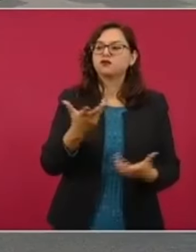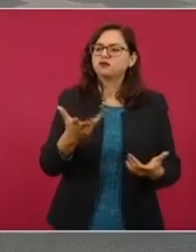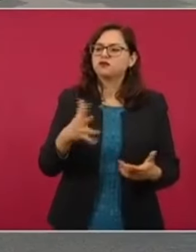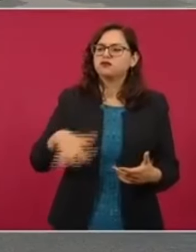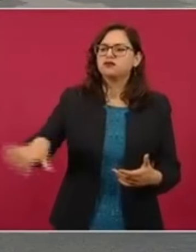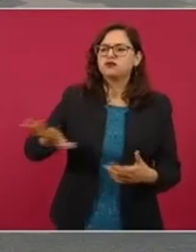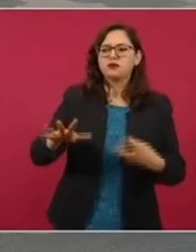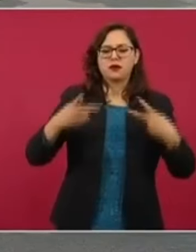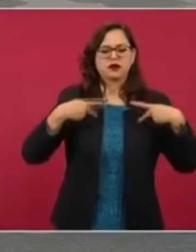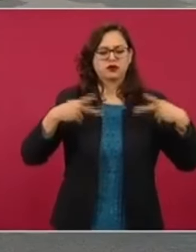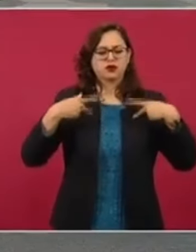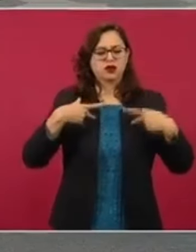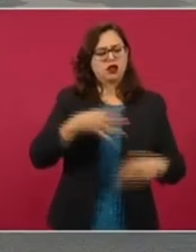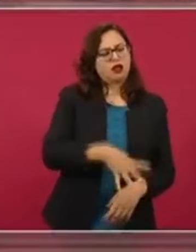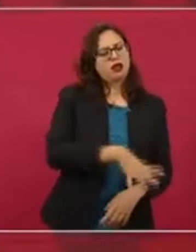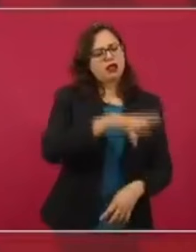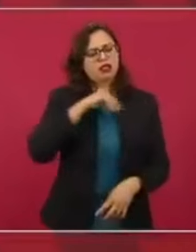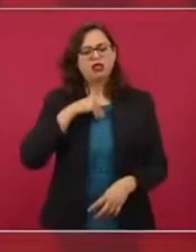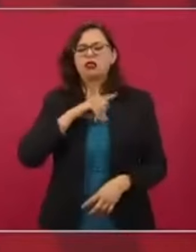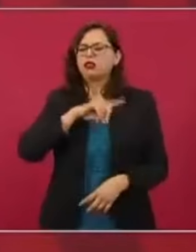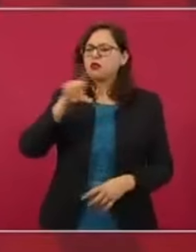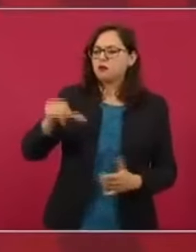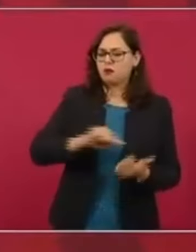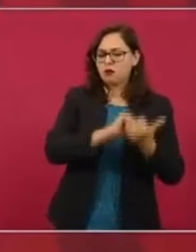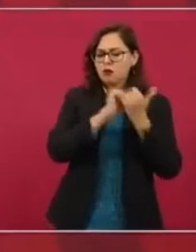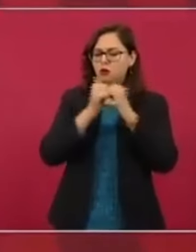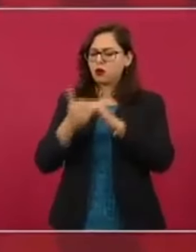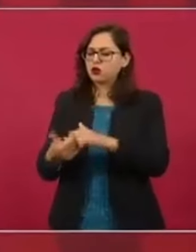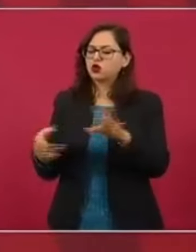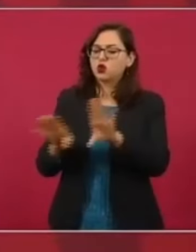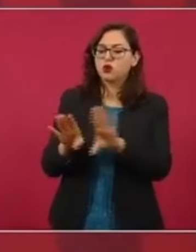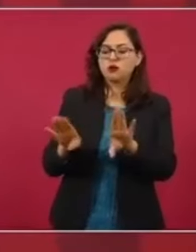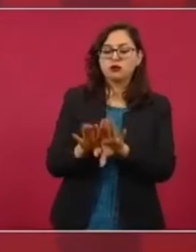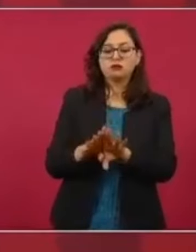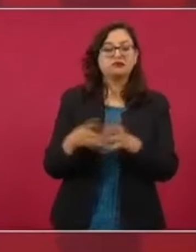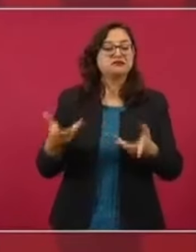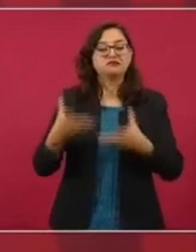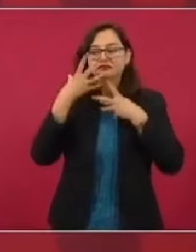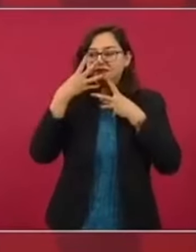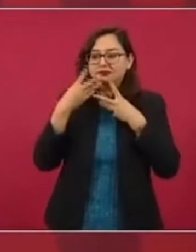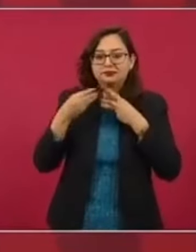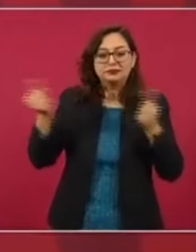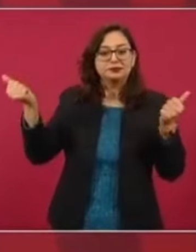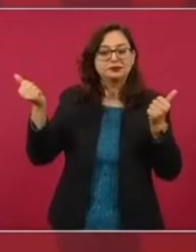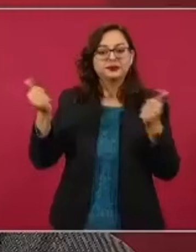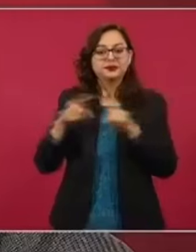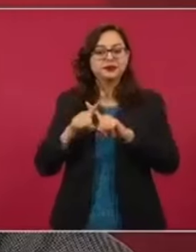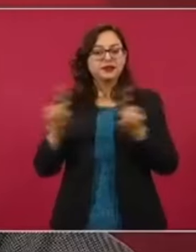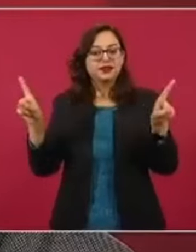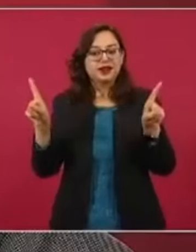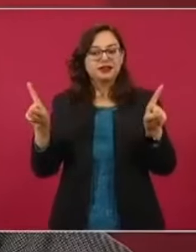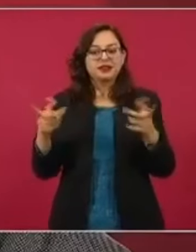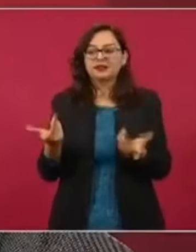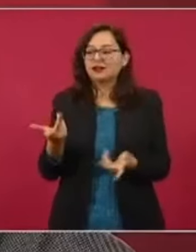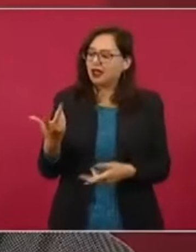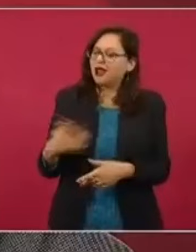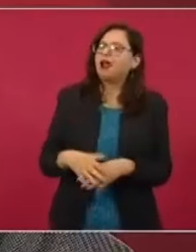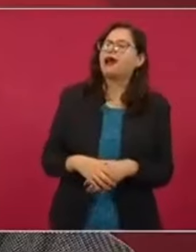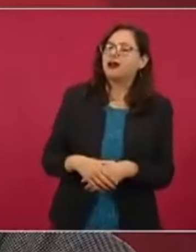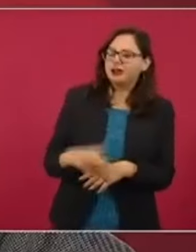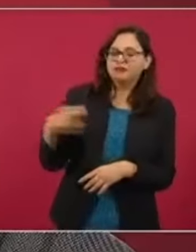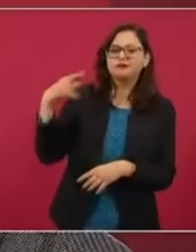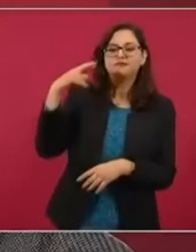organismo para un curso clínico muy diferente, muy rápido y que, como ustedes han visto en la mayoría de los casos,